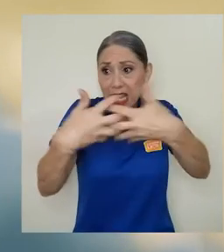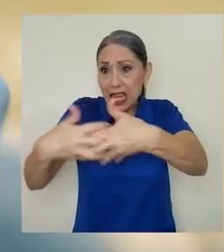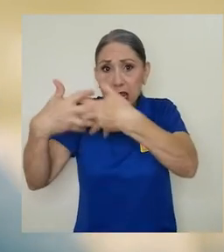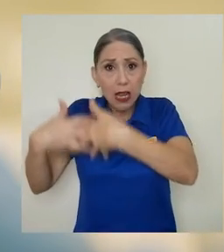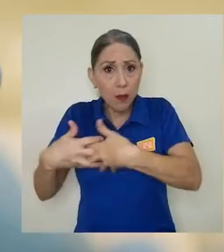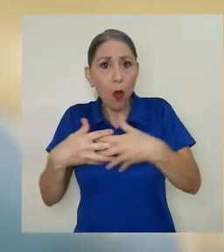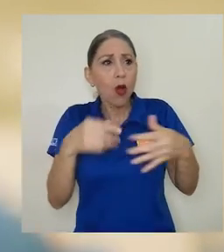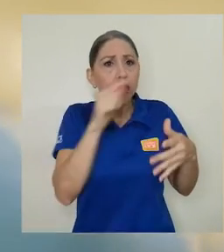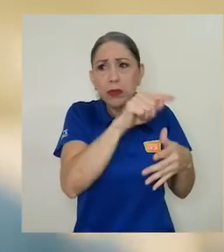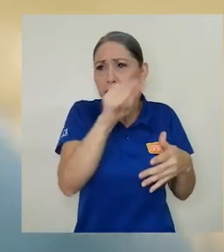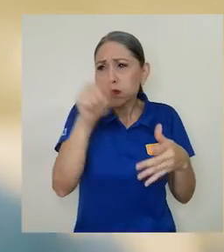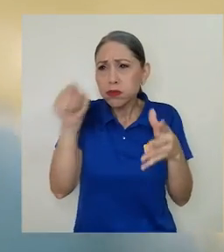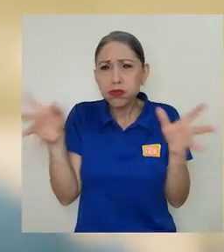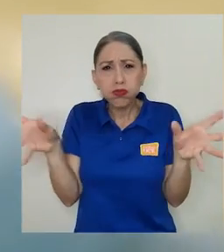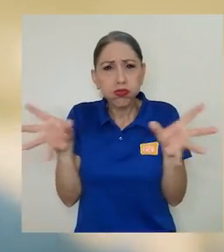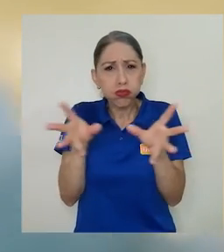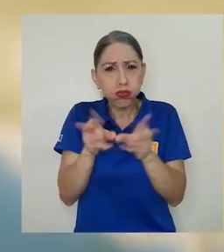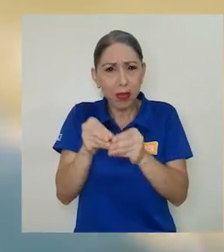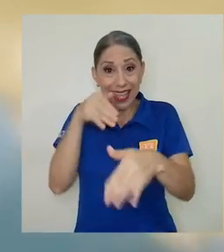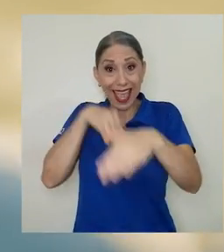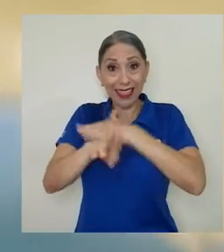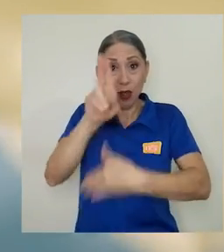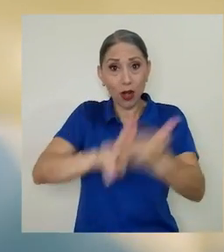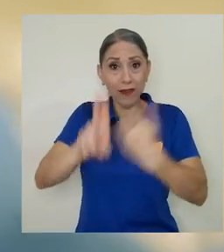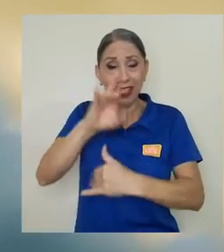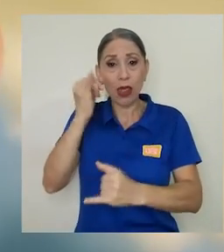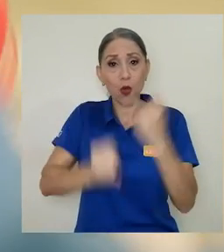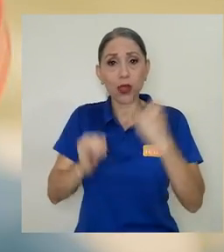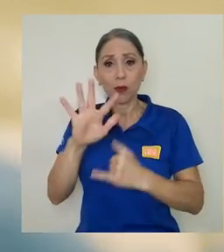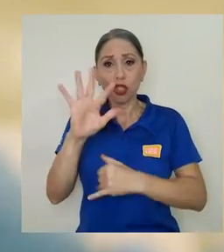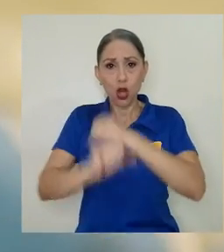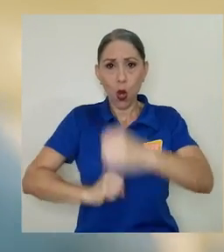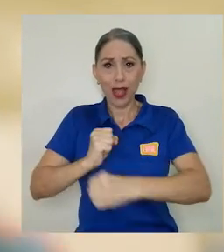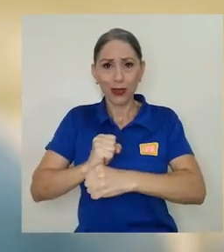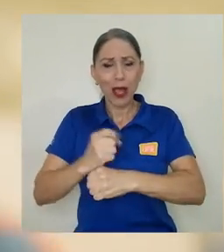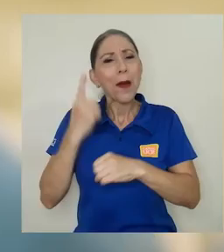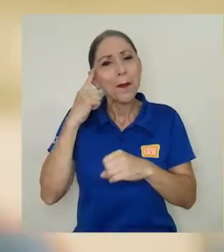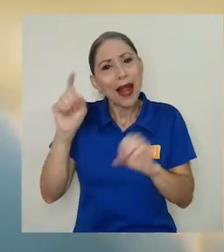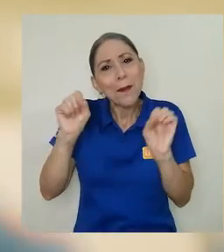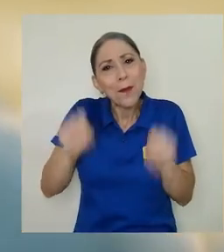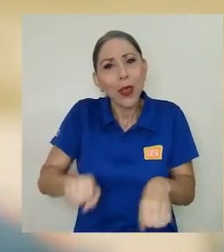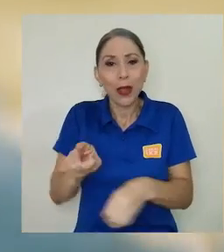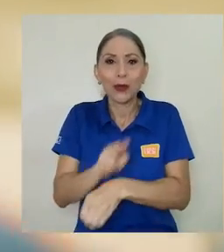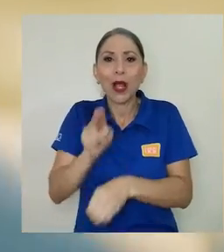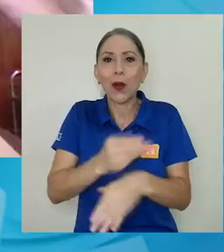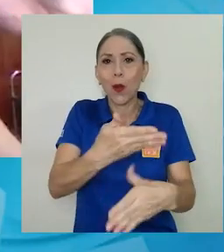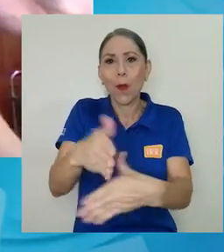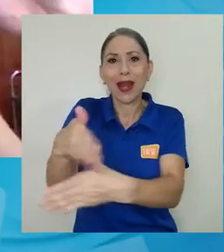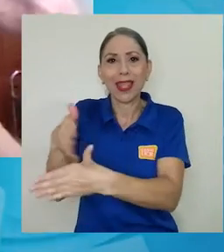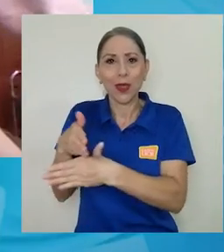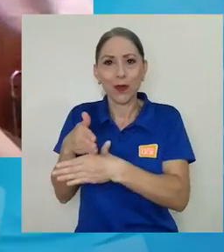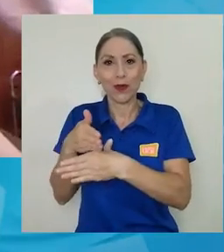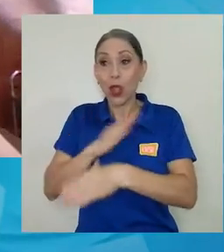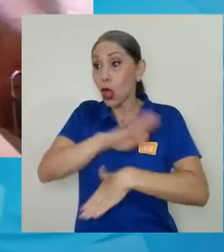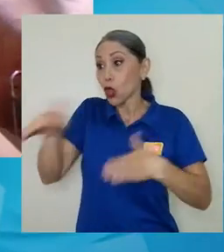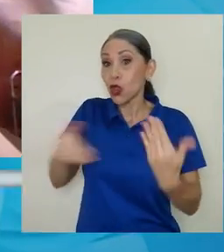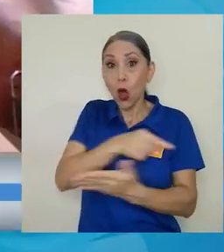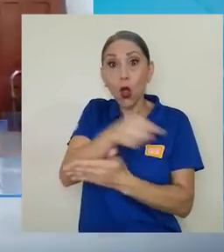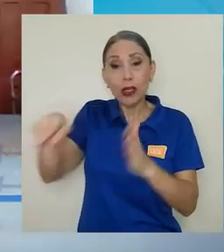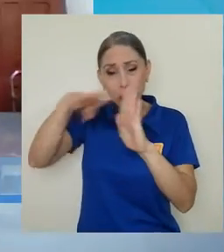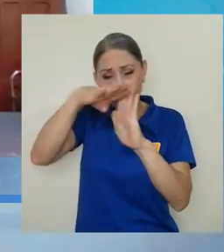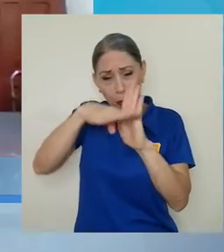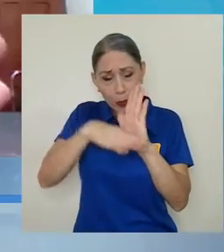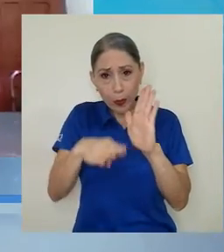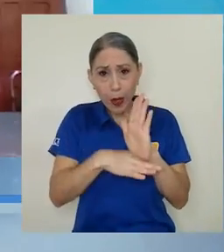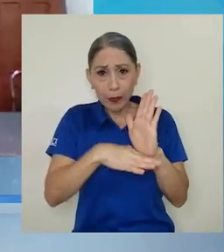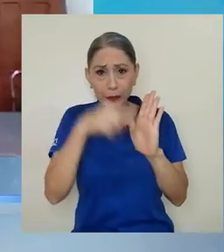ingresado a la universidad en los últimos cinco años, con el fin de que haya un uso compartido. Todo eso va a estar en un inventario donde